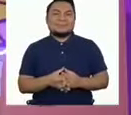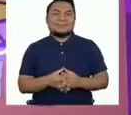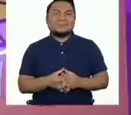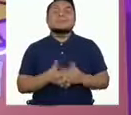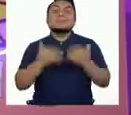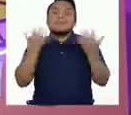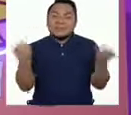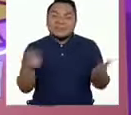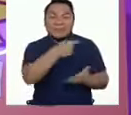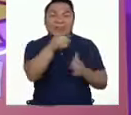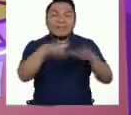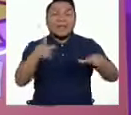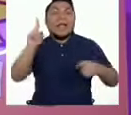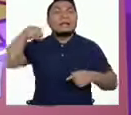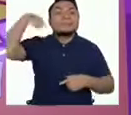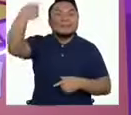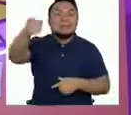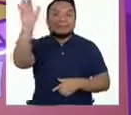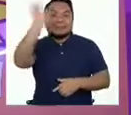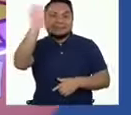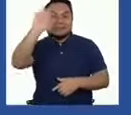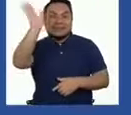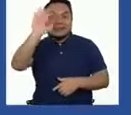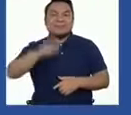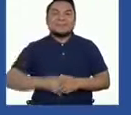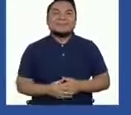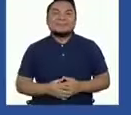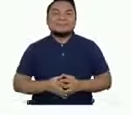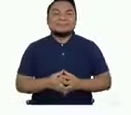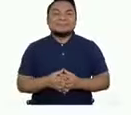Y bueno, chicas, hasta la próxima. ¡Chao, gente!